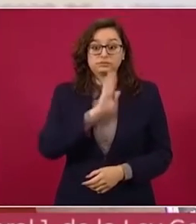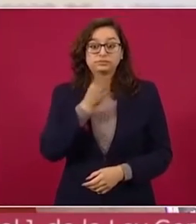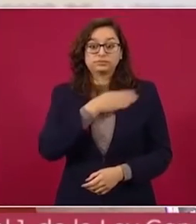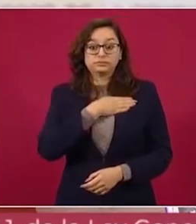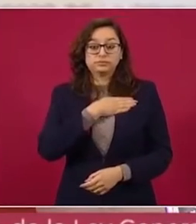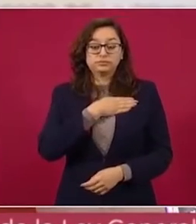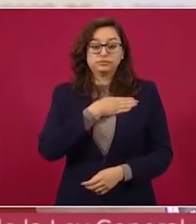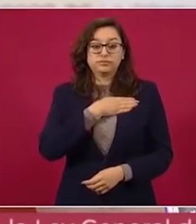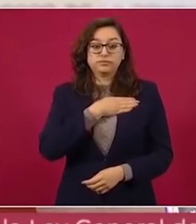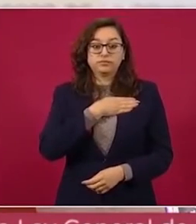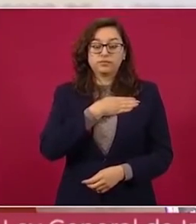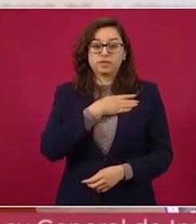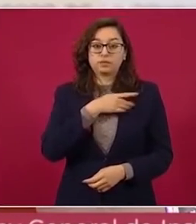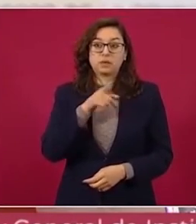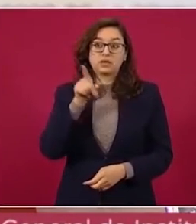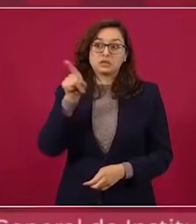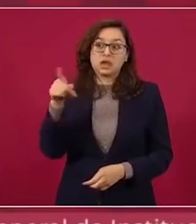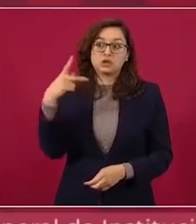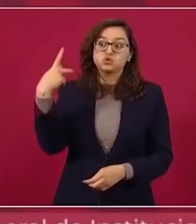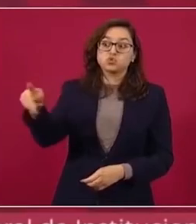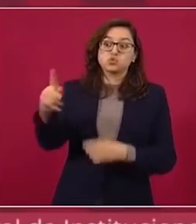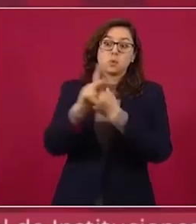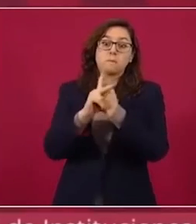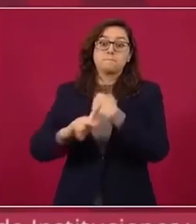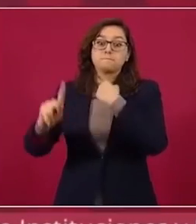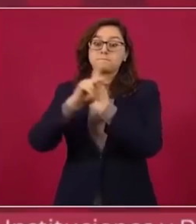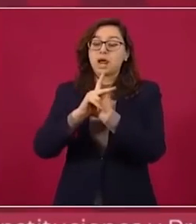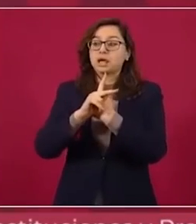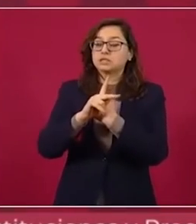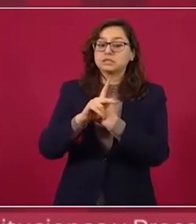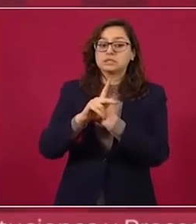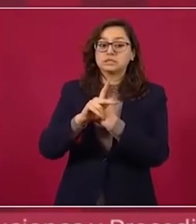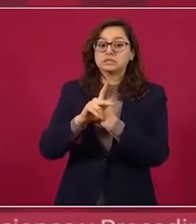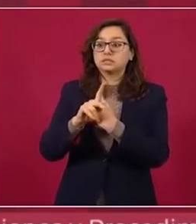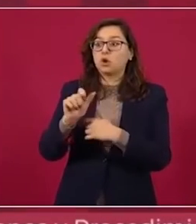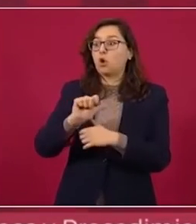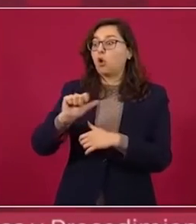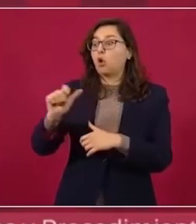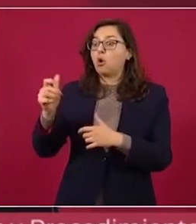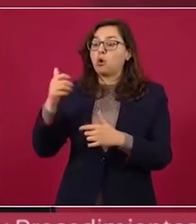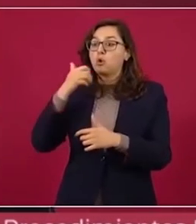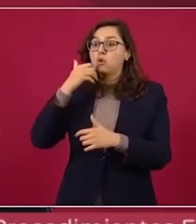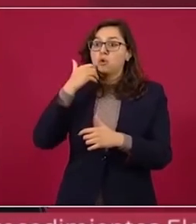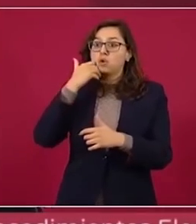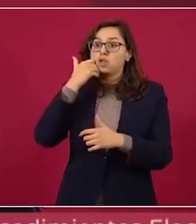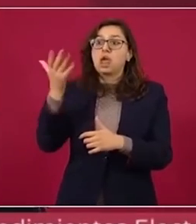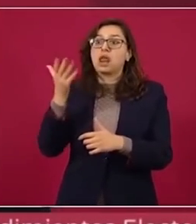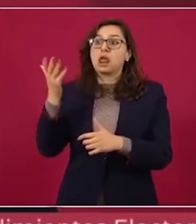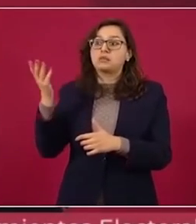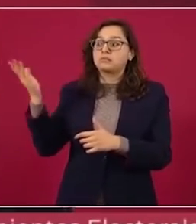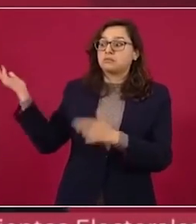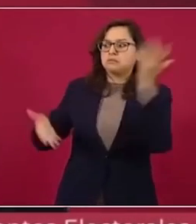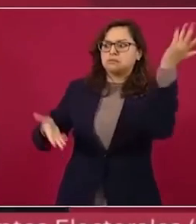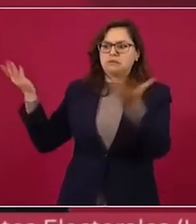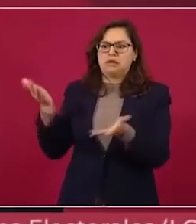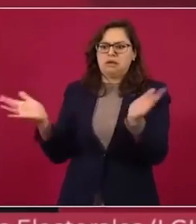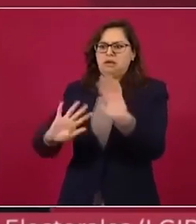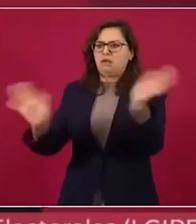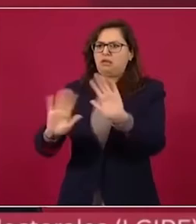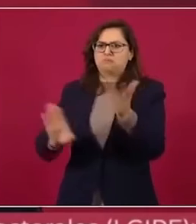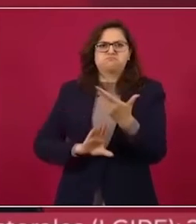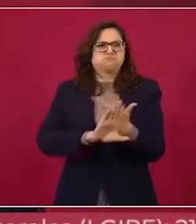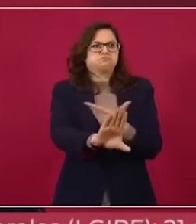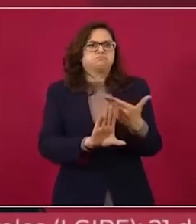al proponer una pausa en las relaciones bilaterales, subiendo el tono de las críticas contra las autoridades y